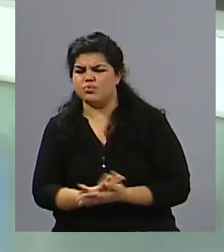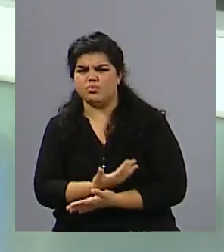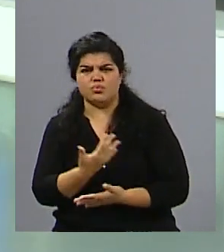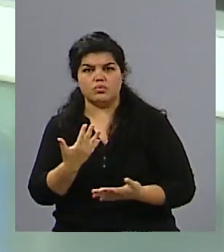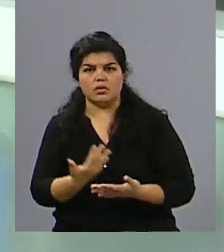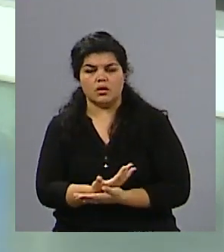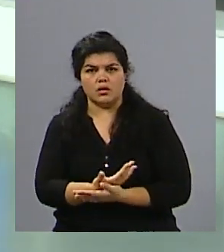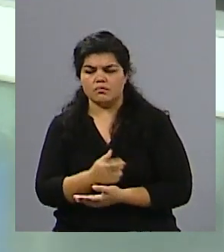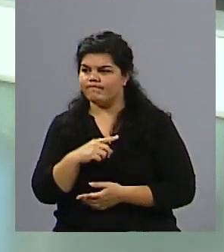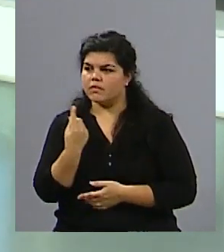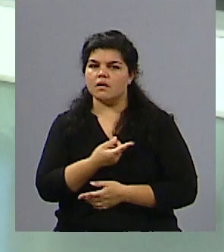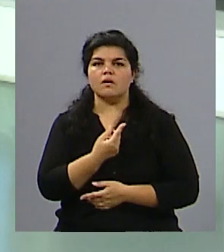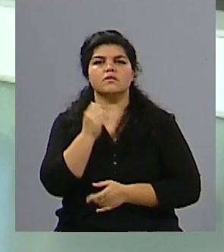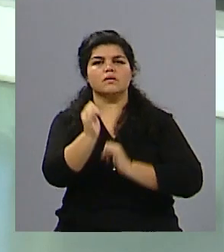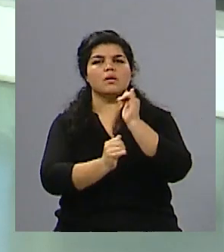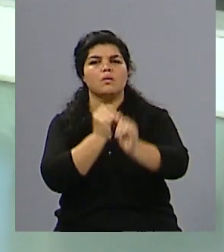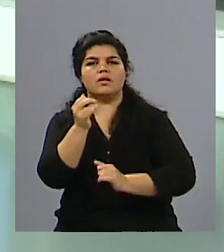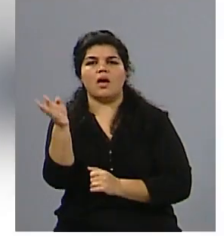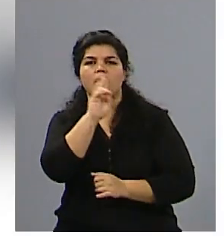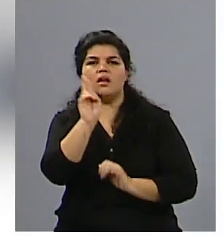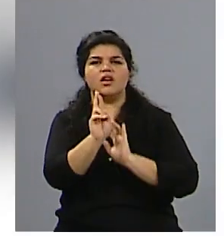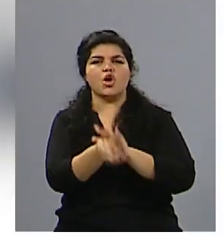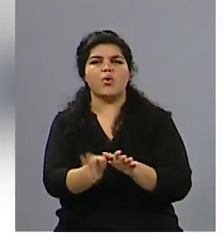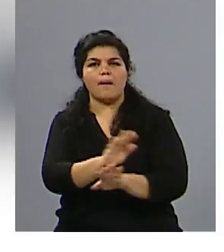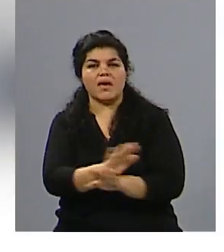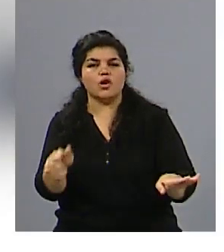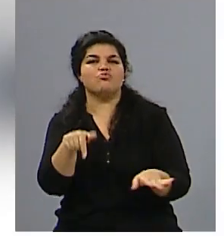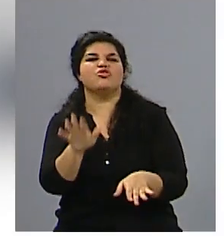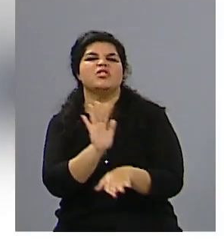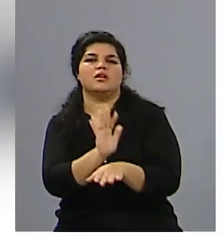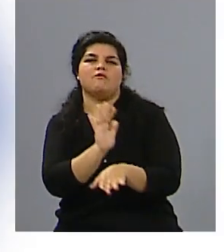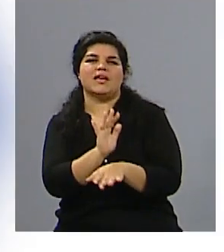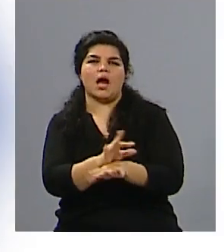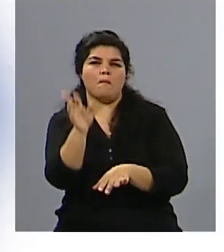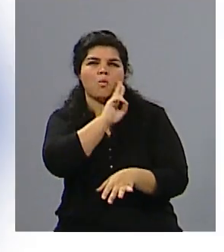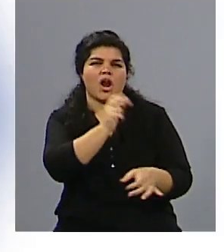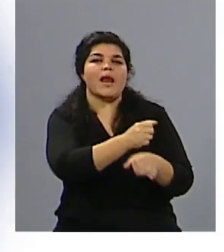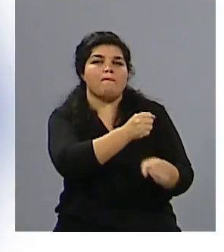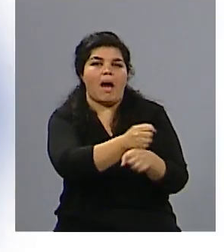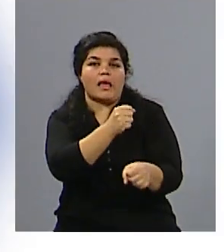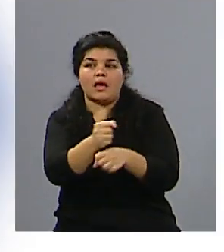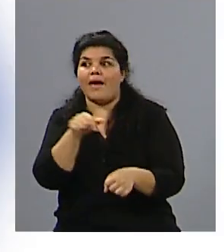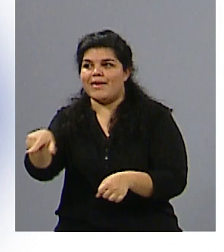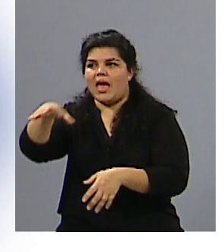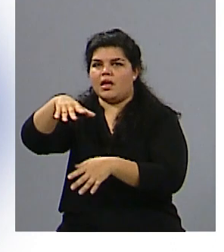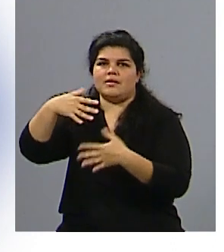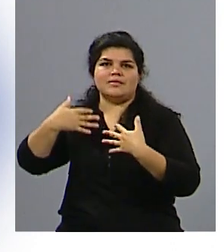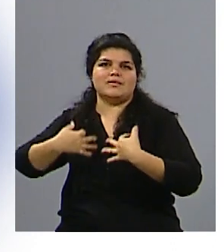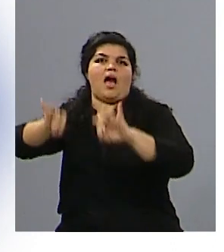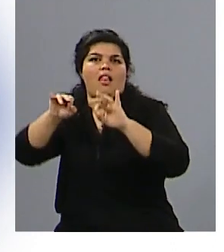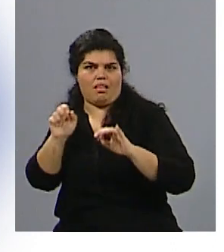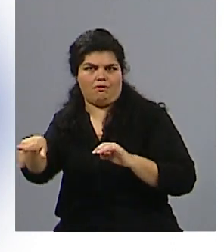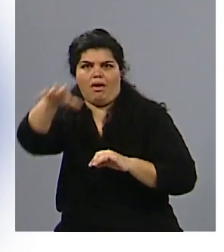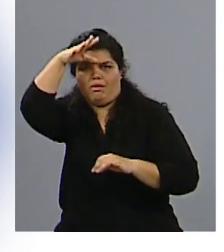menos, de los casos de femicidios, de muerte, pero ¿cuántos casos hay de violencia de género? Esto que decís vos, años de padecimiento